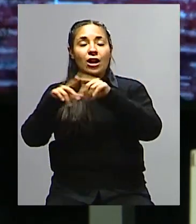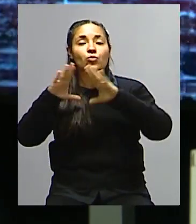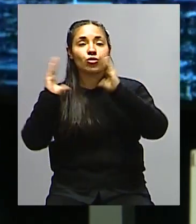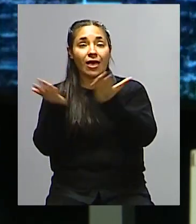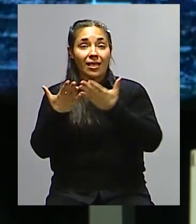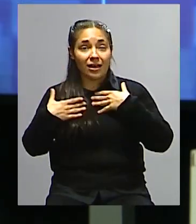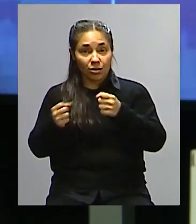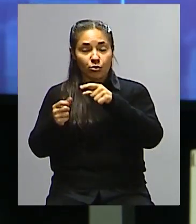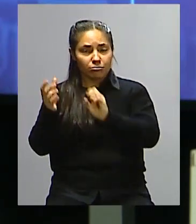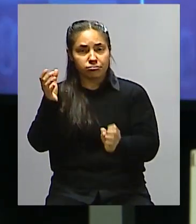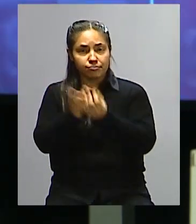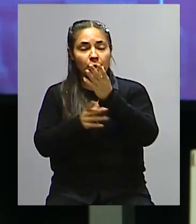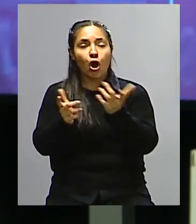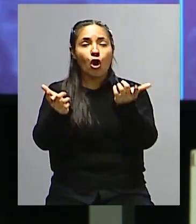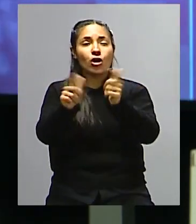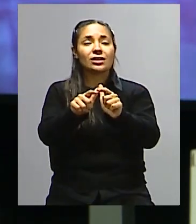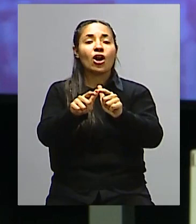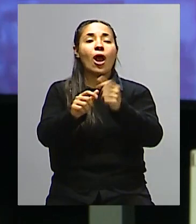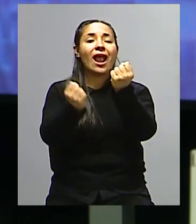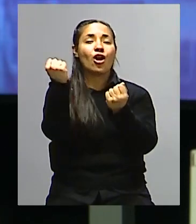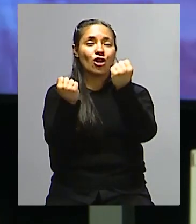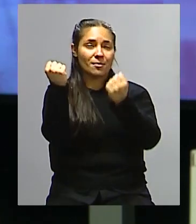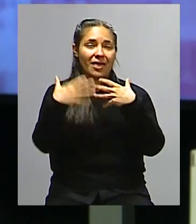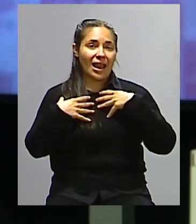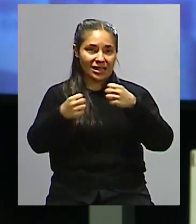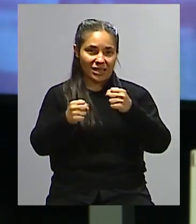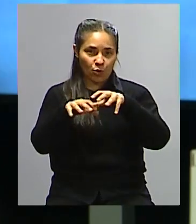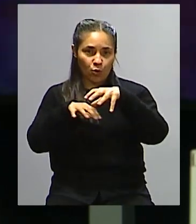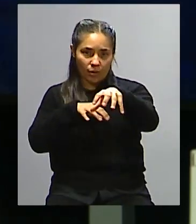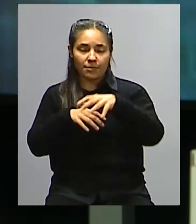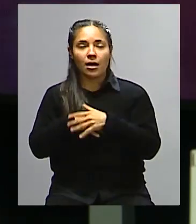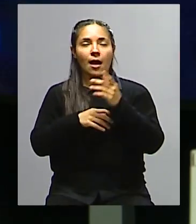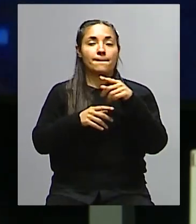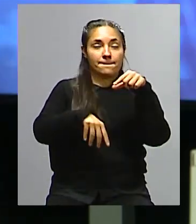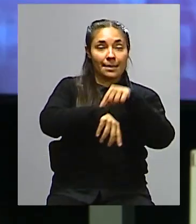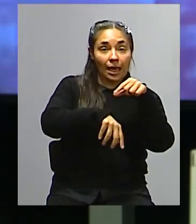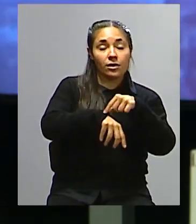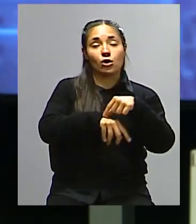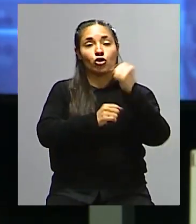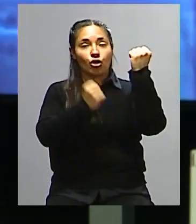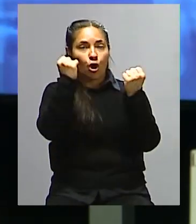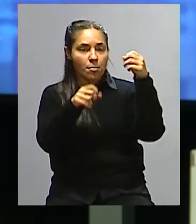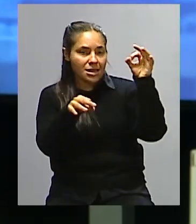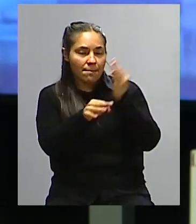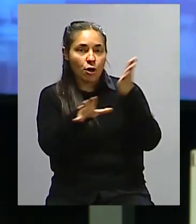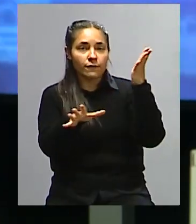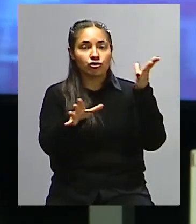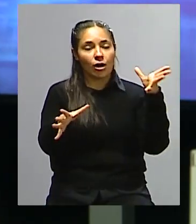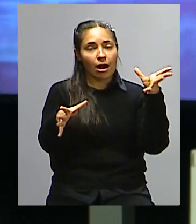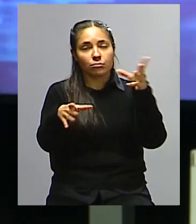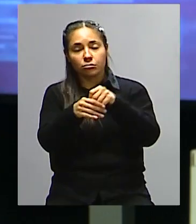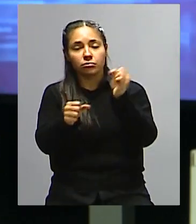Consejo de Economía de la Salud y pone a unos economistas, junto con médicos y demás, a ver el tema.